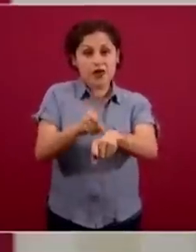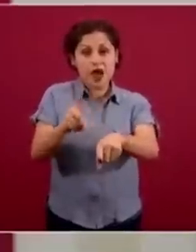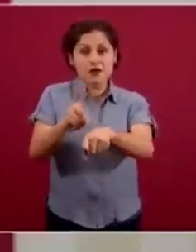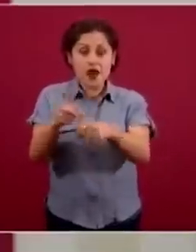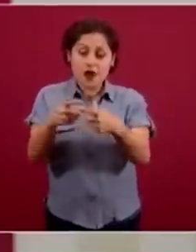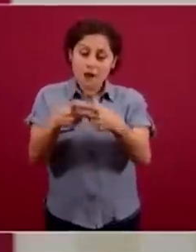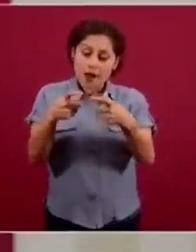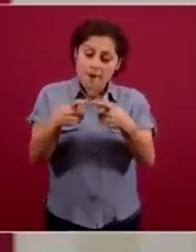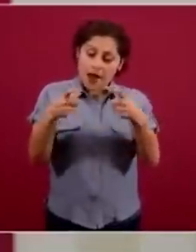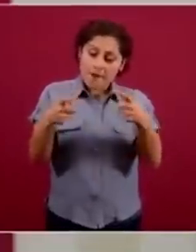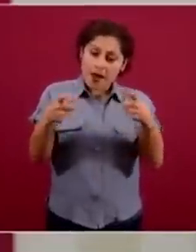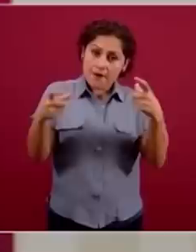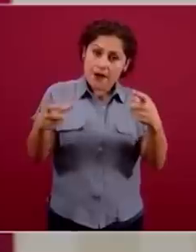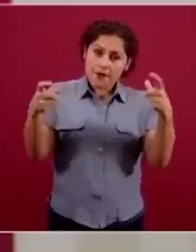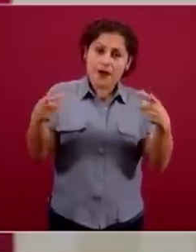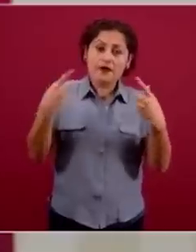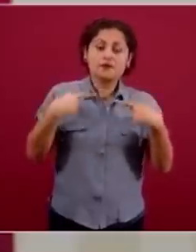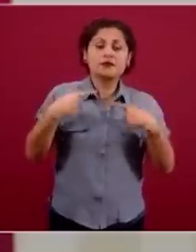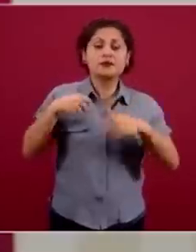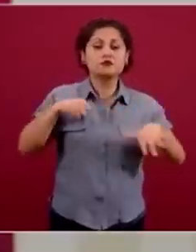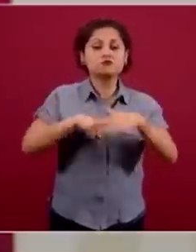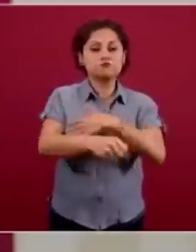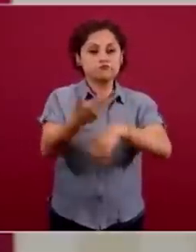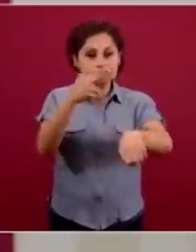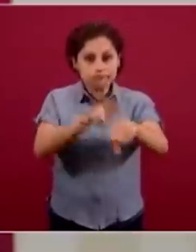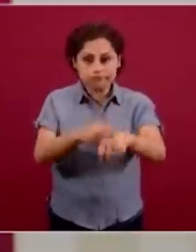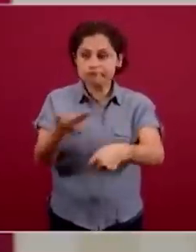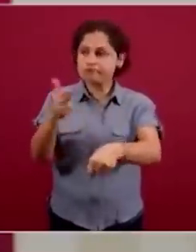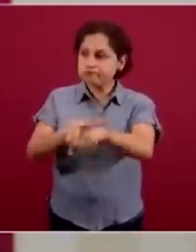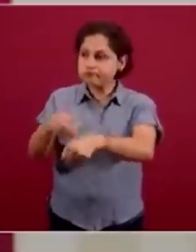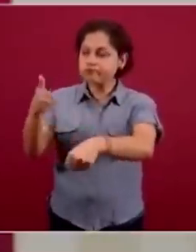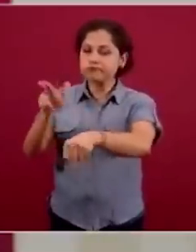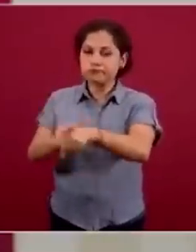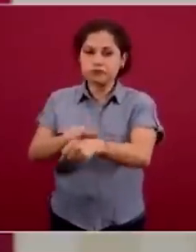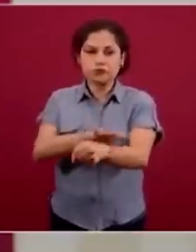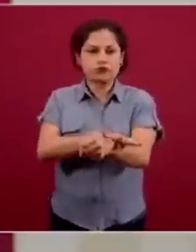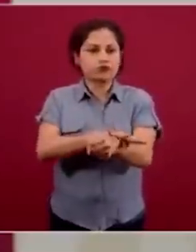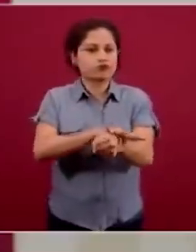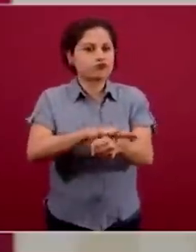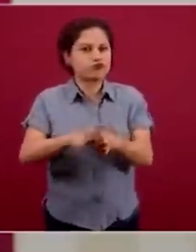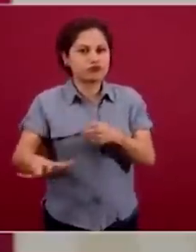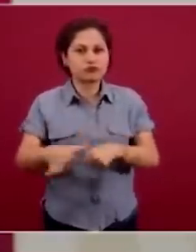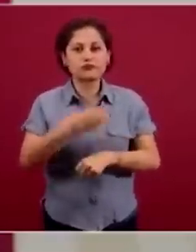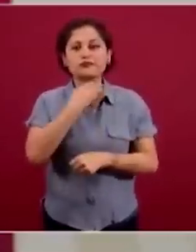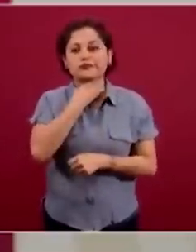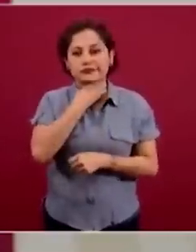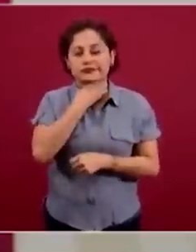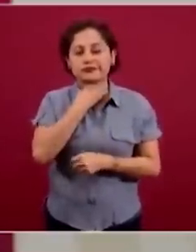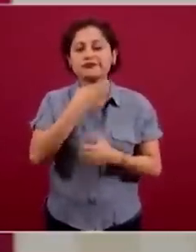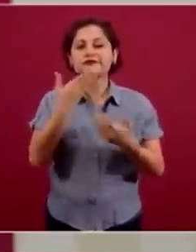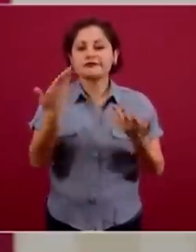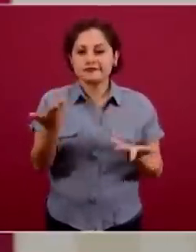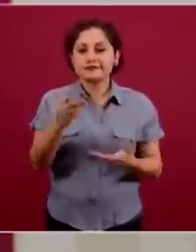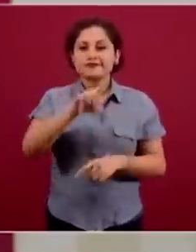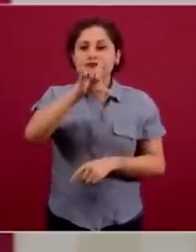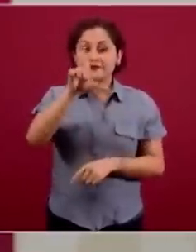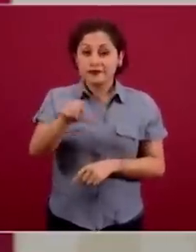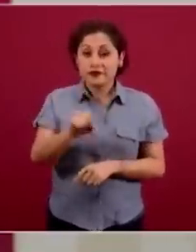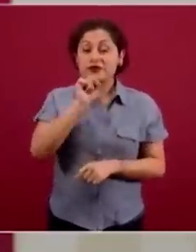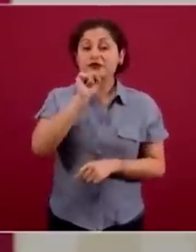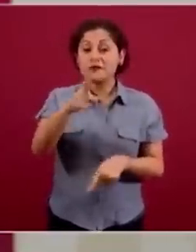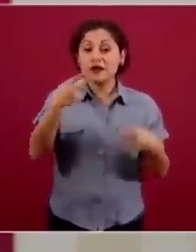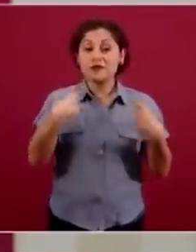de personas que necesitan hospitalización cada día y muy lamentablemente de personas que llegan en un estado